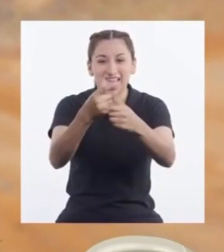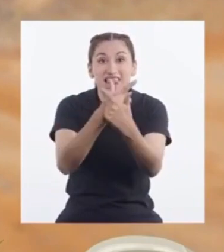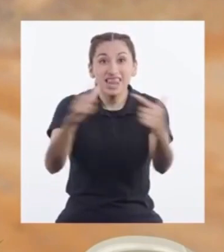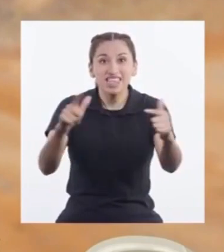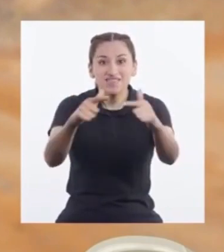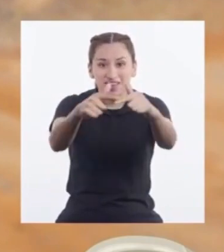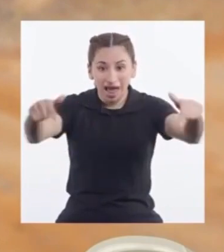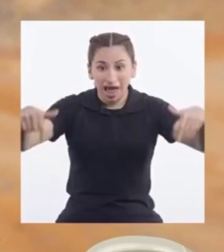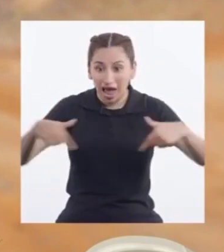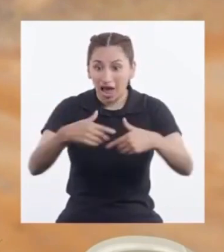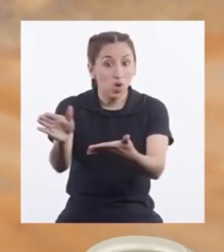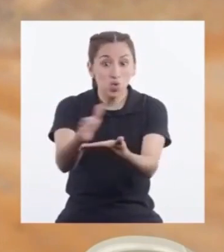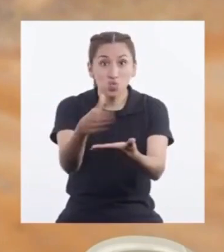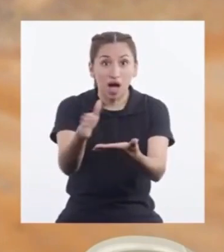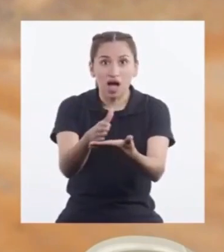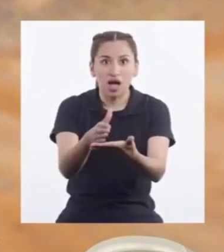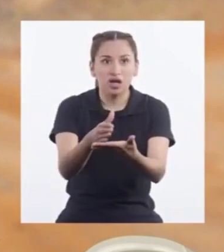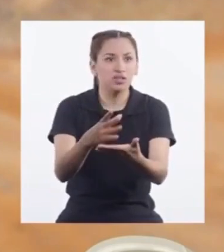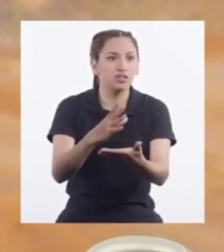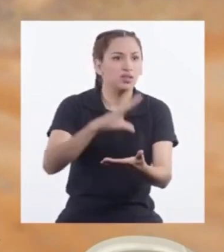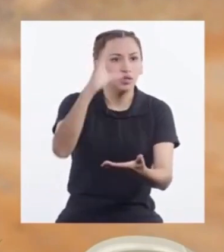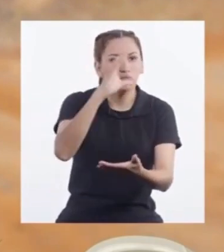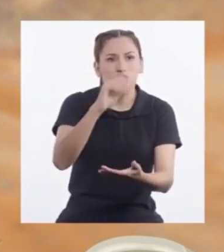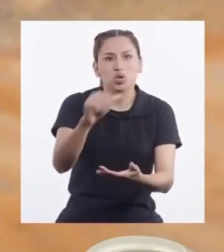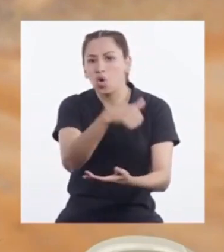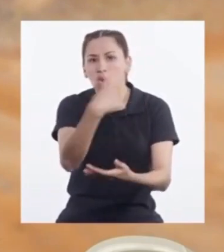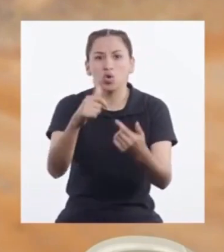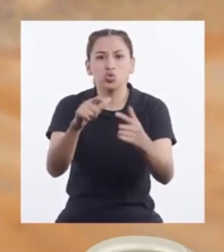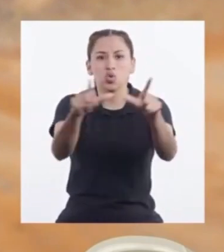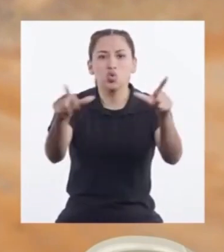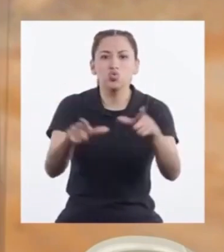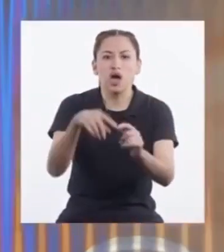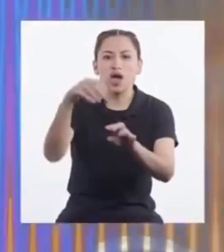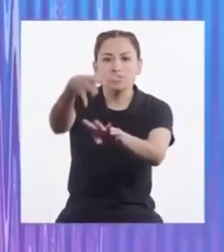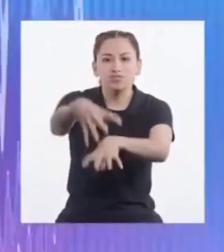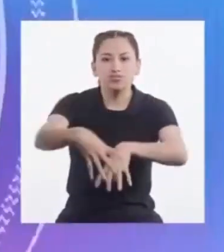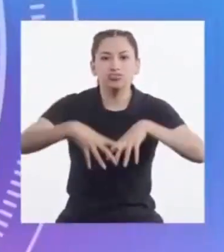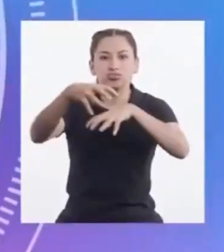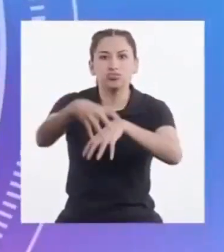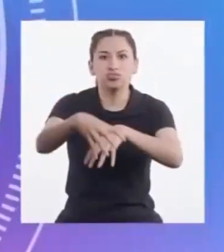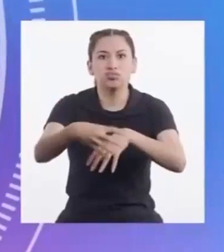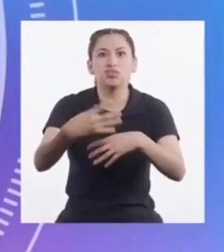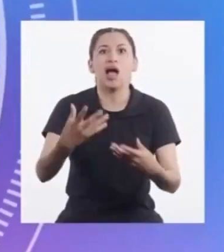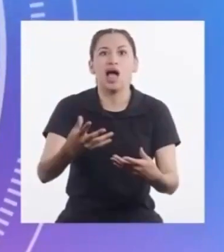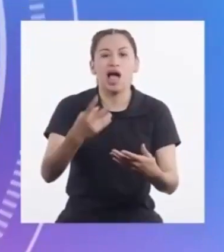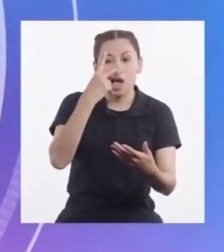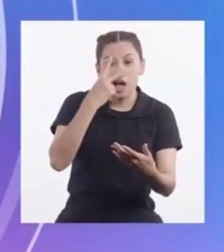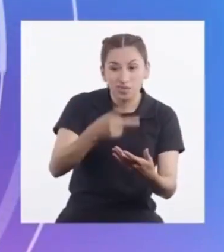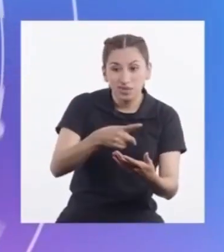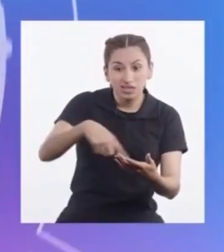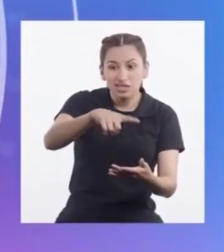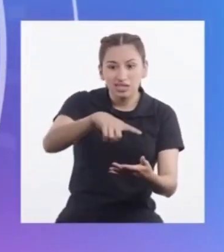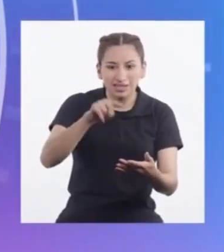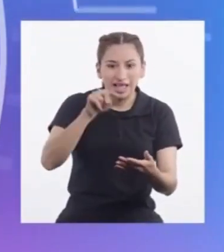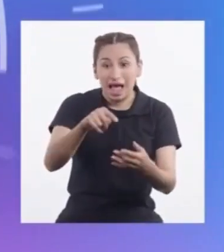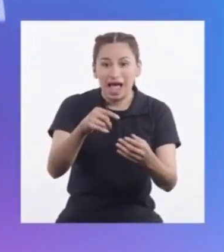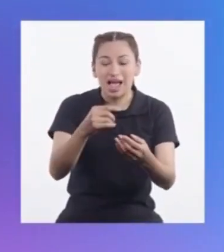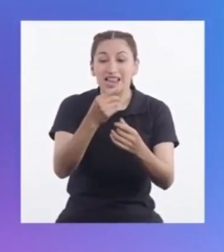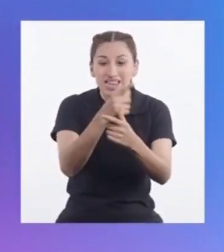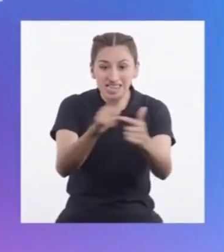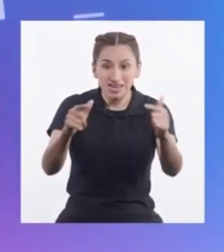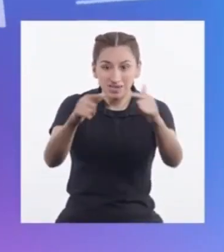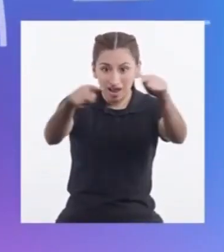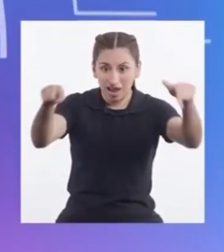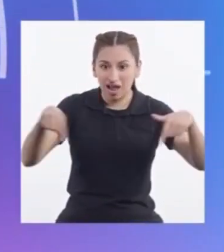campesinos Buscan Otros lugares Donde cultivar Y por ello Talan árboles De bosques Para